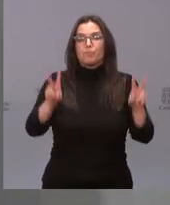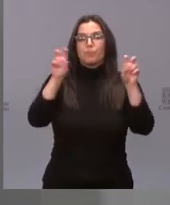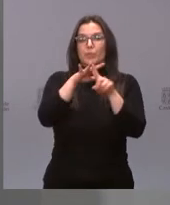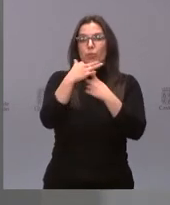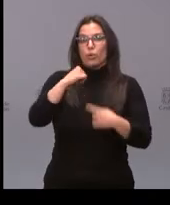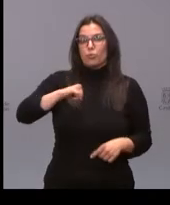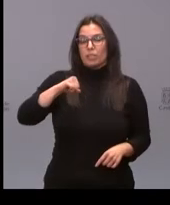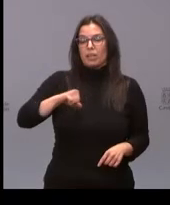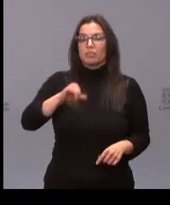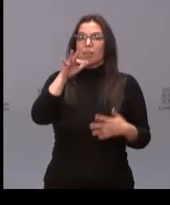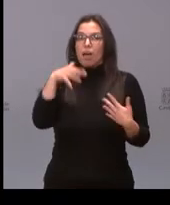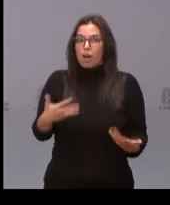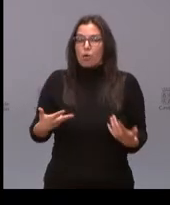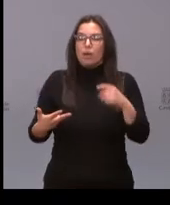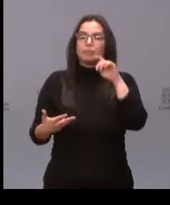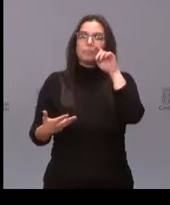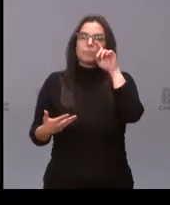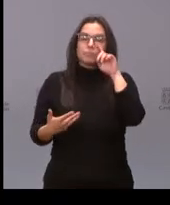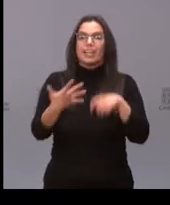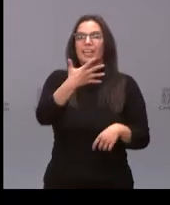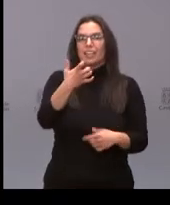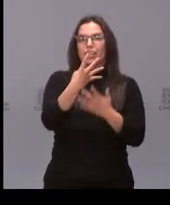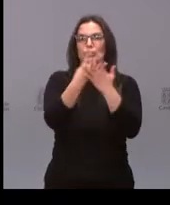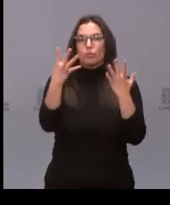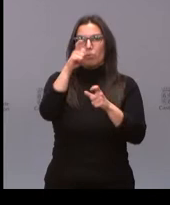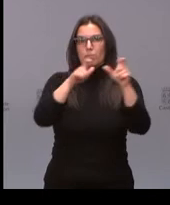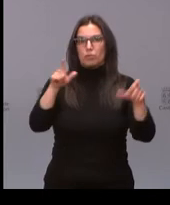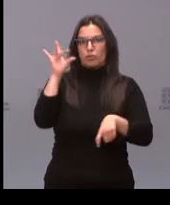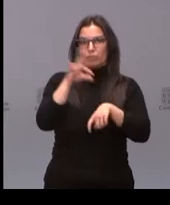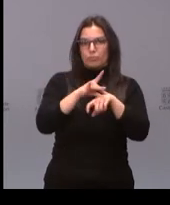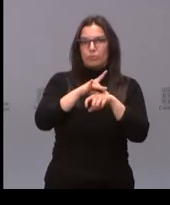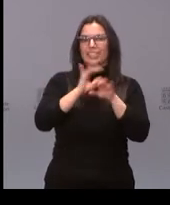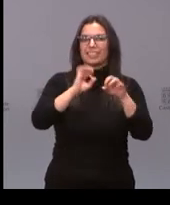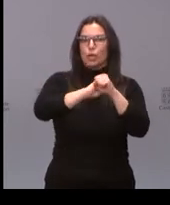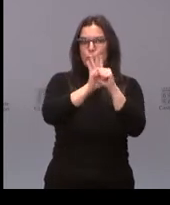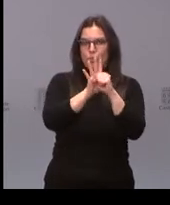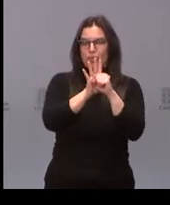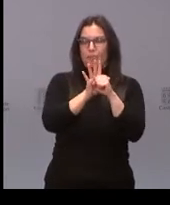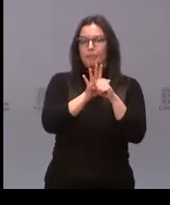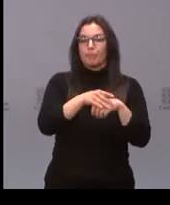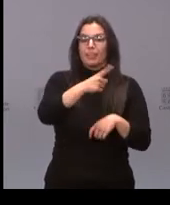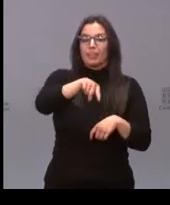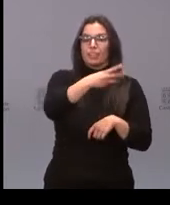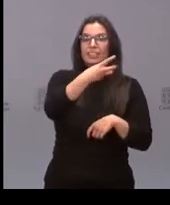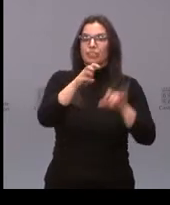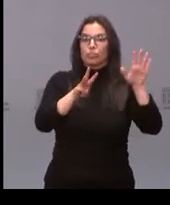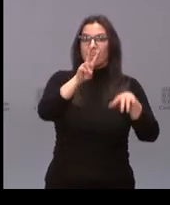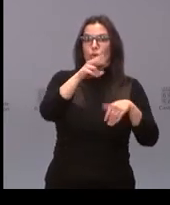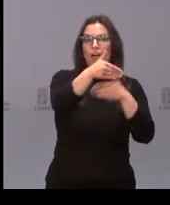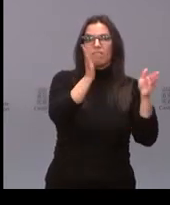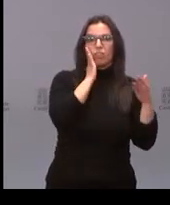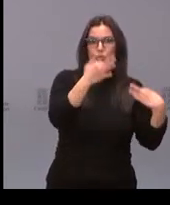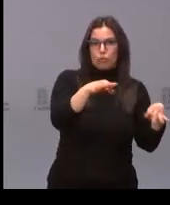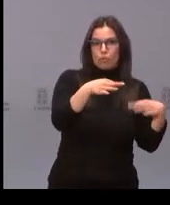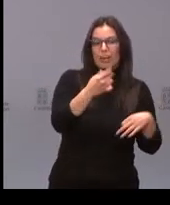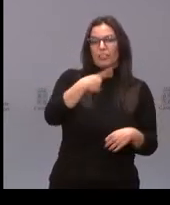hospitalaria, en estos momentos tenemos 519 pacientes COVID ingresados, 382 en planta y